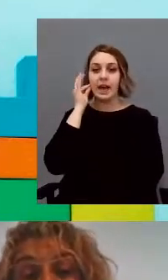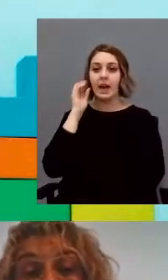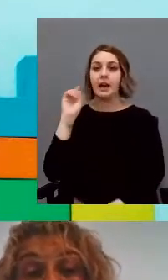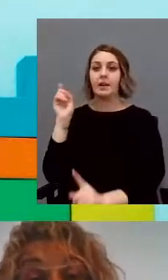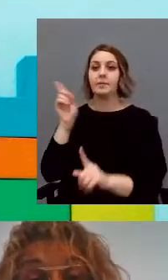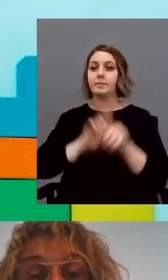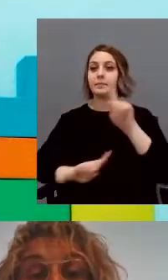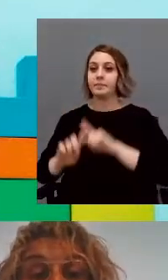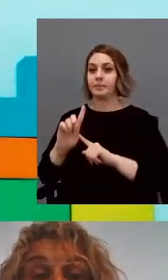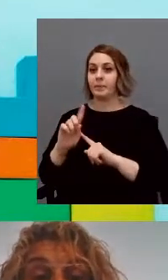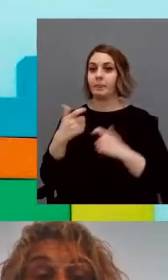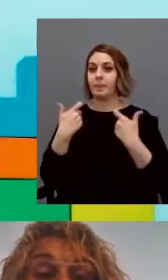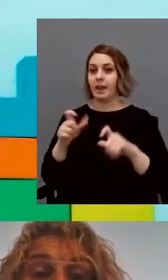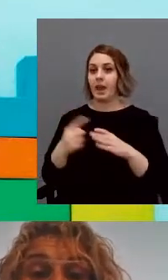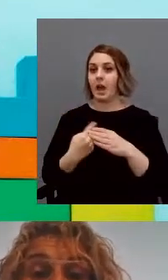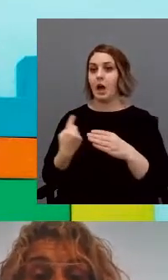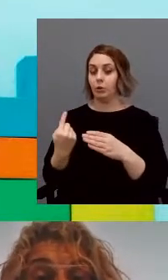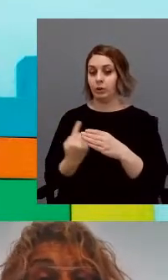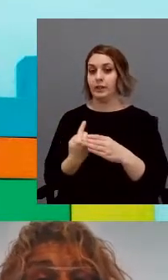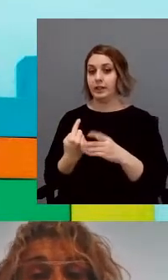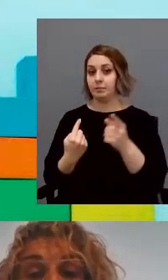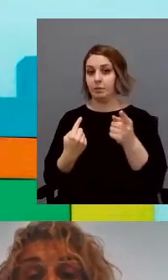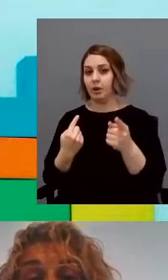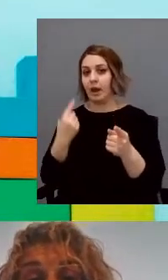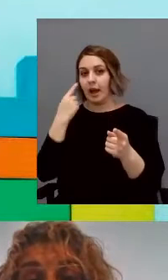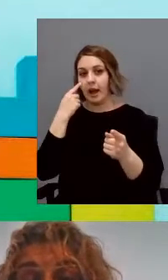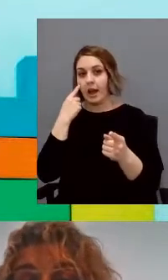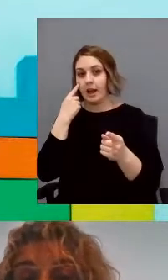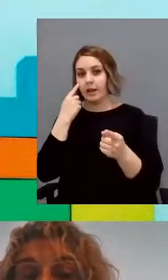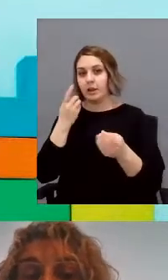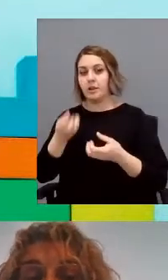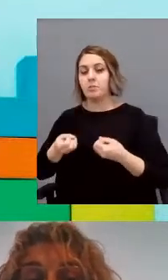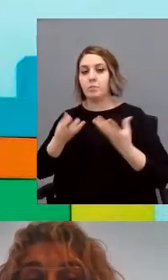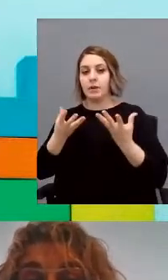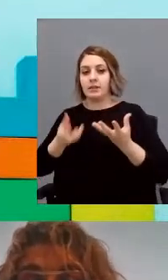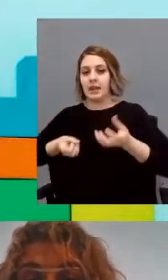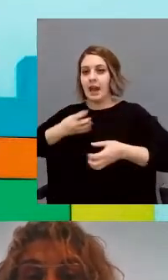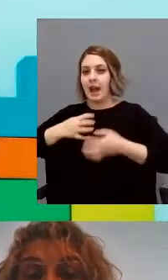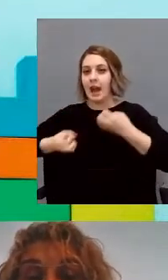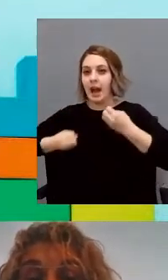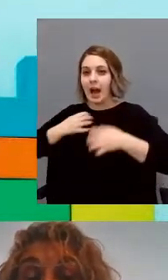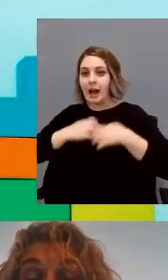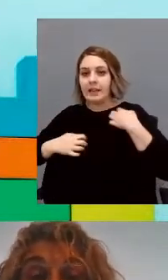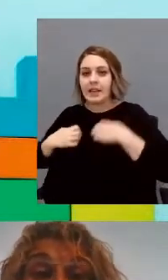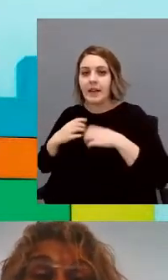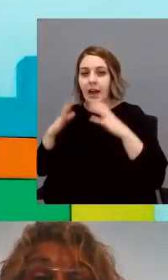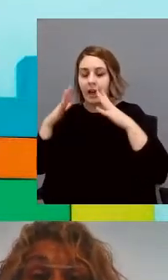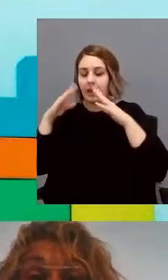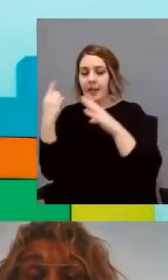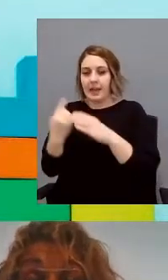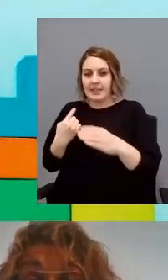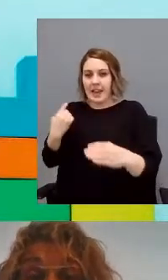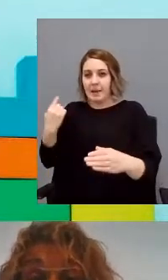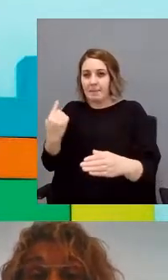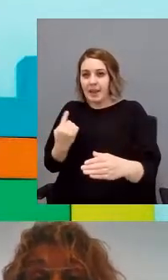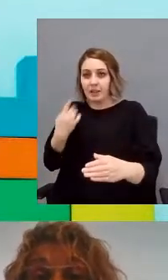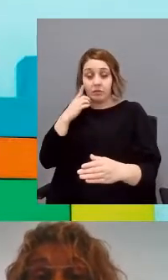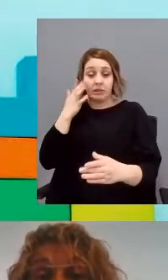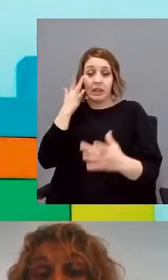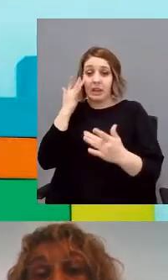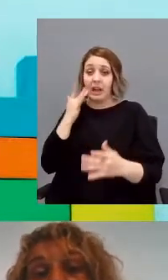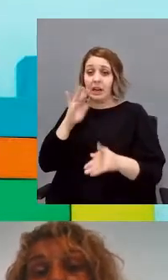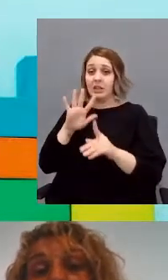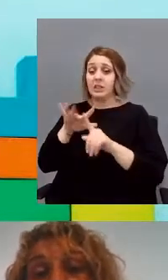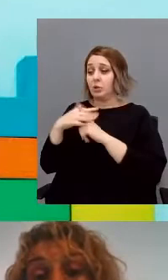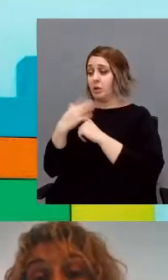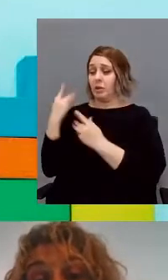diagnóstico de trastornos del espectro del autismo, donde muestra su malestar, su ansiedad, su aislamiento, puro reflejo de la